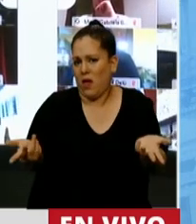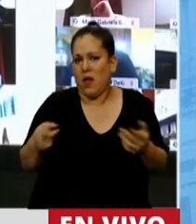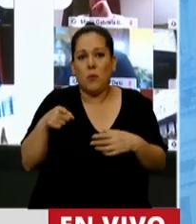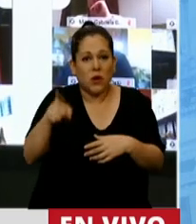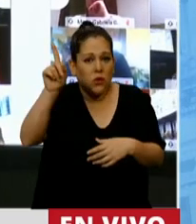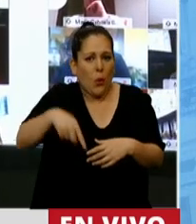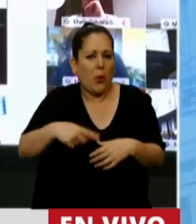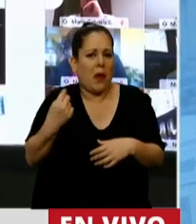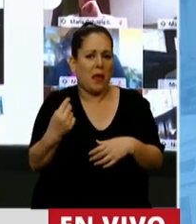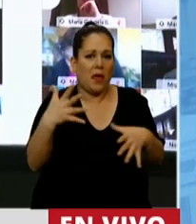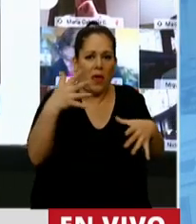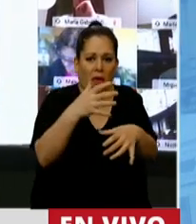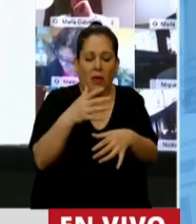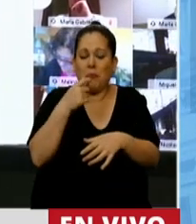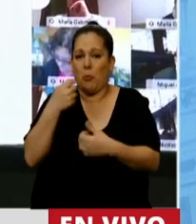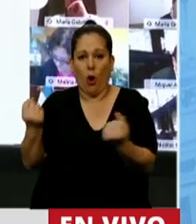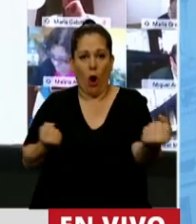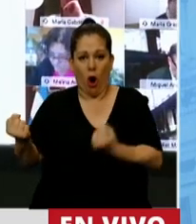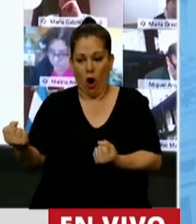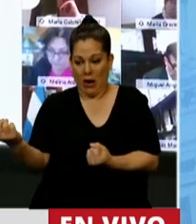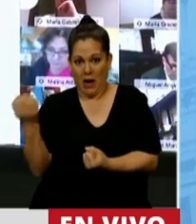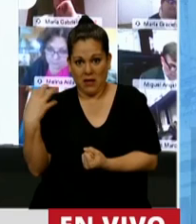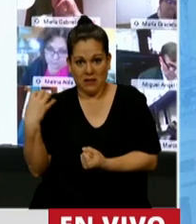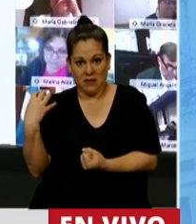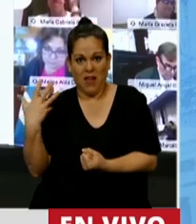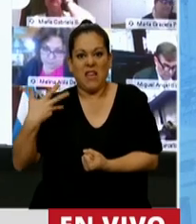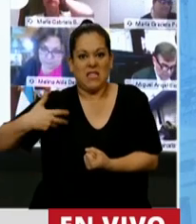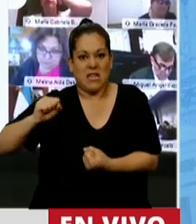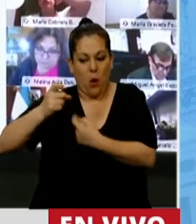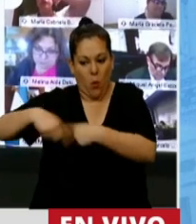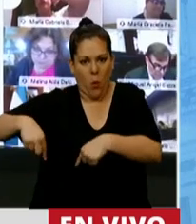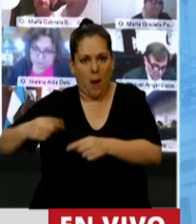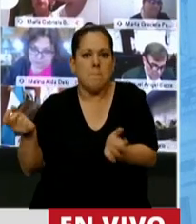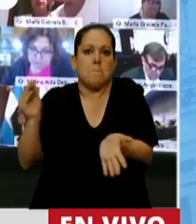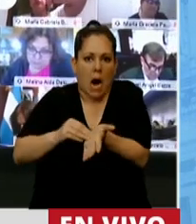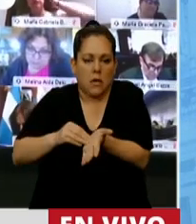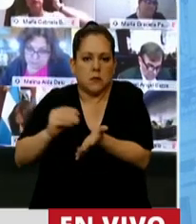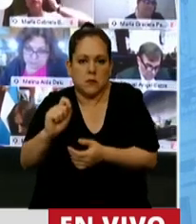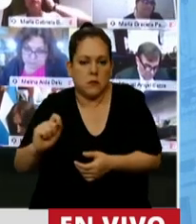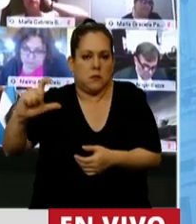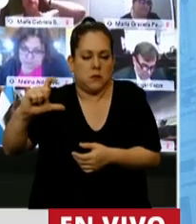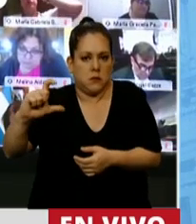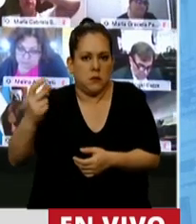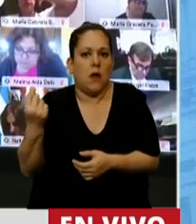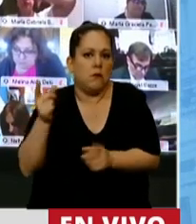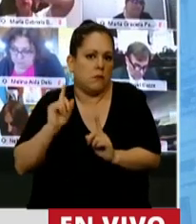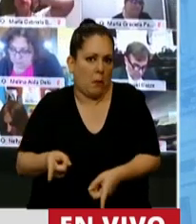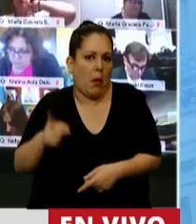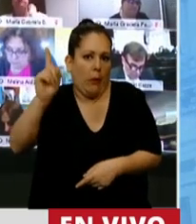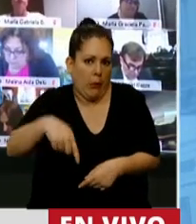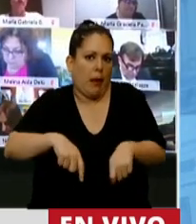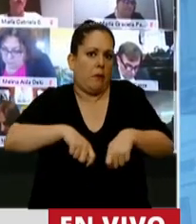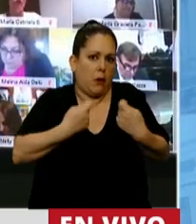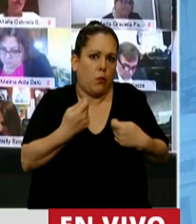costo del servicio de carga, el servicio de transporte de pasajeros, obviamente va a impactar en la tarifa, en los